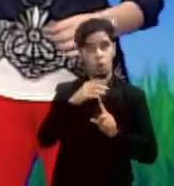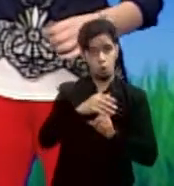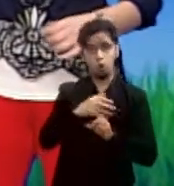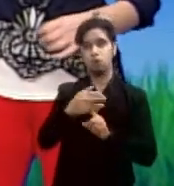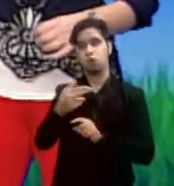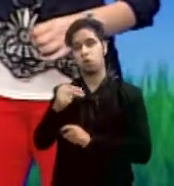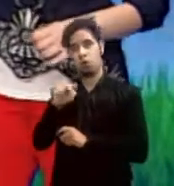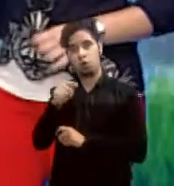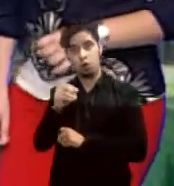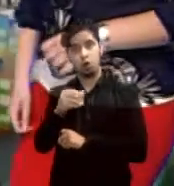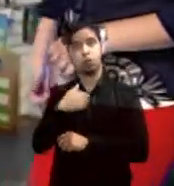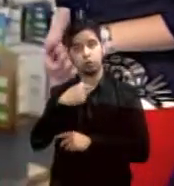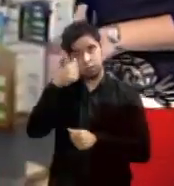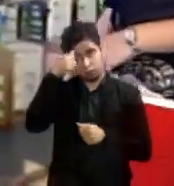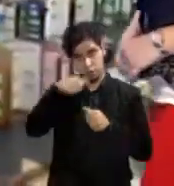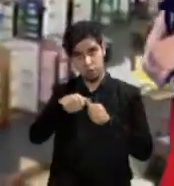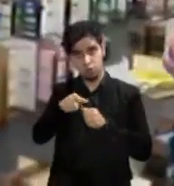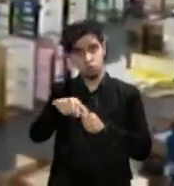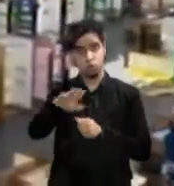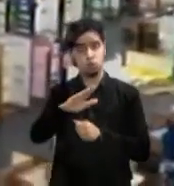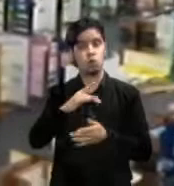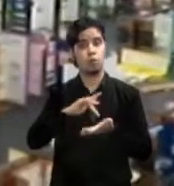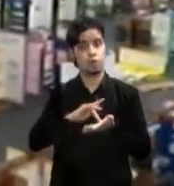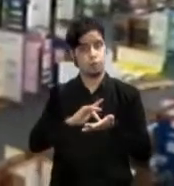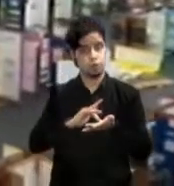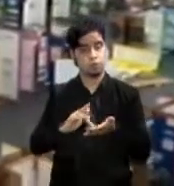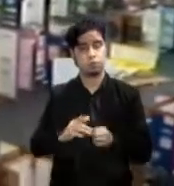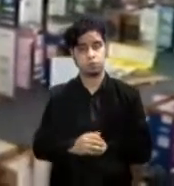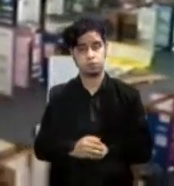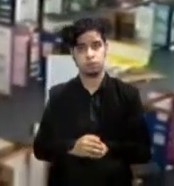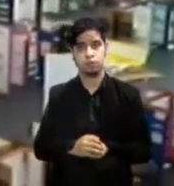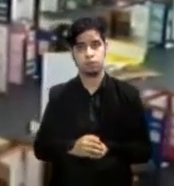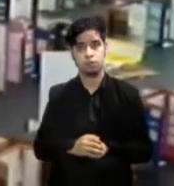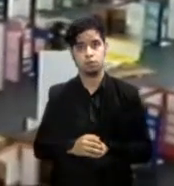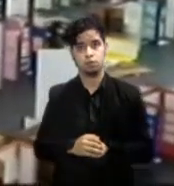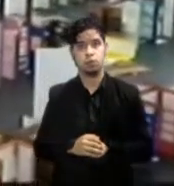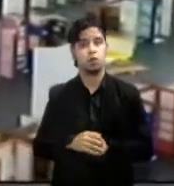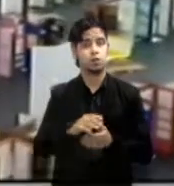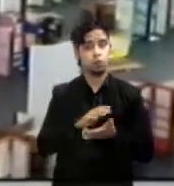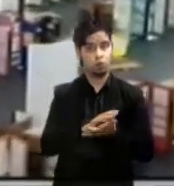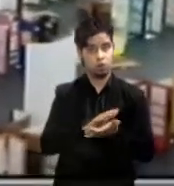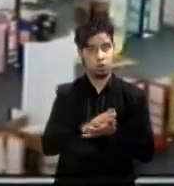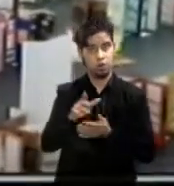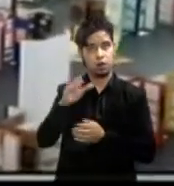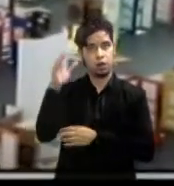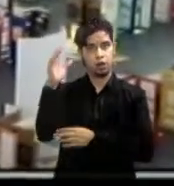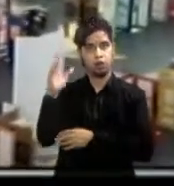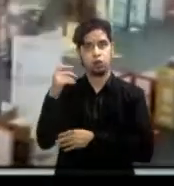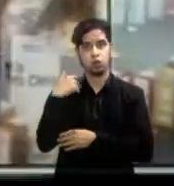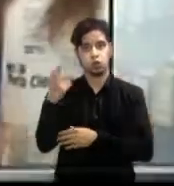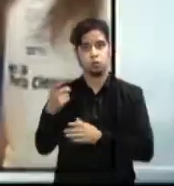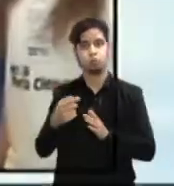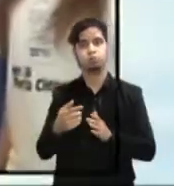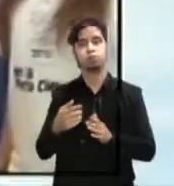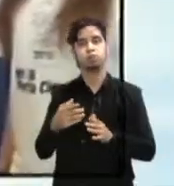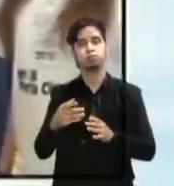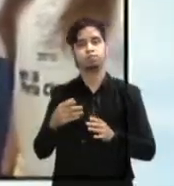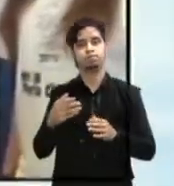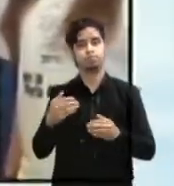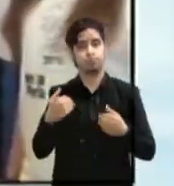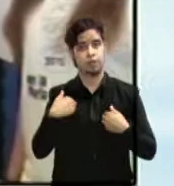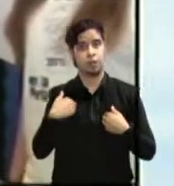Recuerden sus medicamentos. Y en Ciencia Ayer, el Distrito Escolar de Cabo Rojo estuvo realizando la Feria Científica.